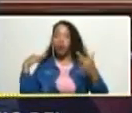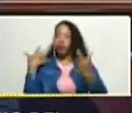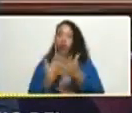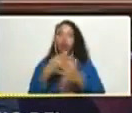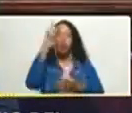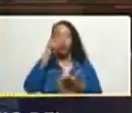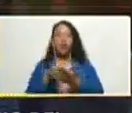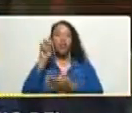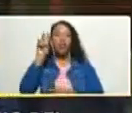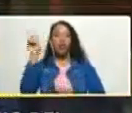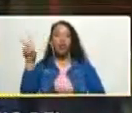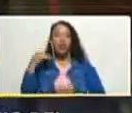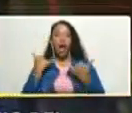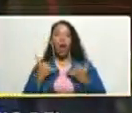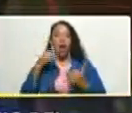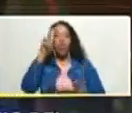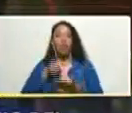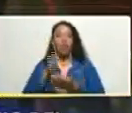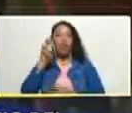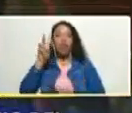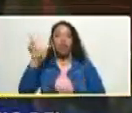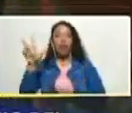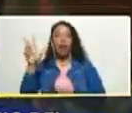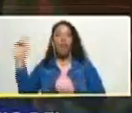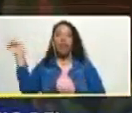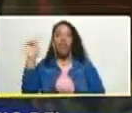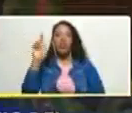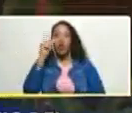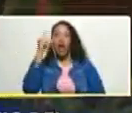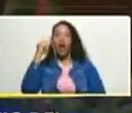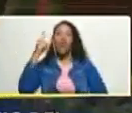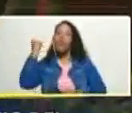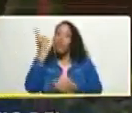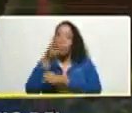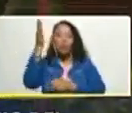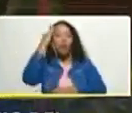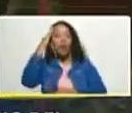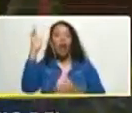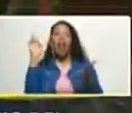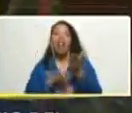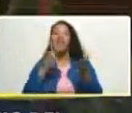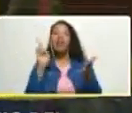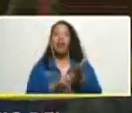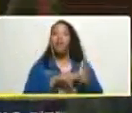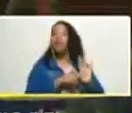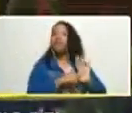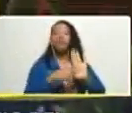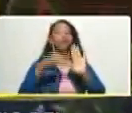el 2023 los venezolanos y venezolanas debemos saber que la realidad es la realidad